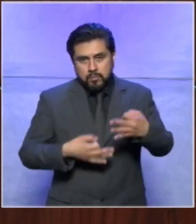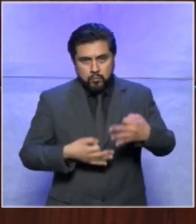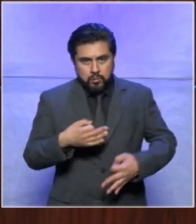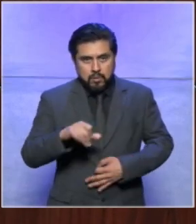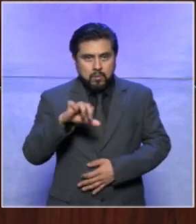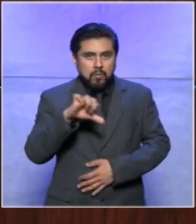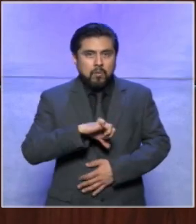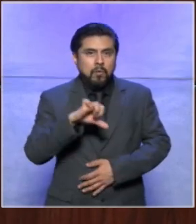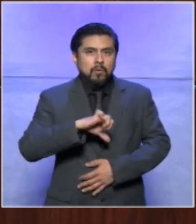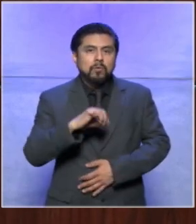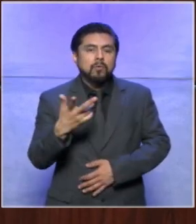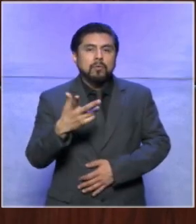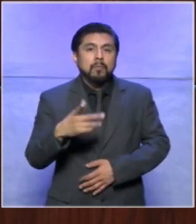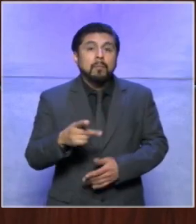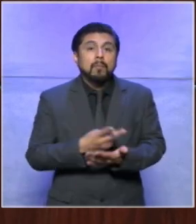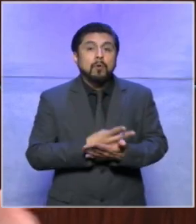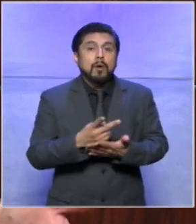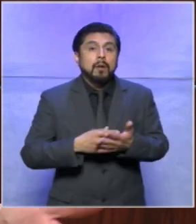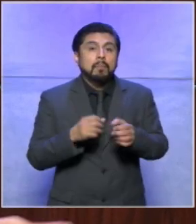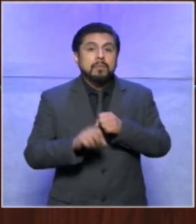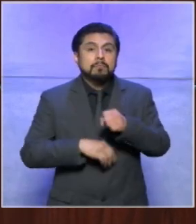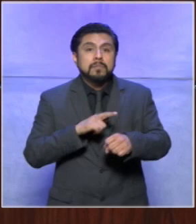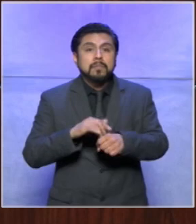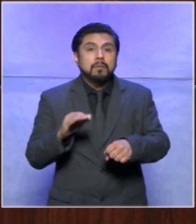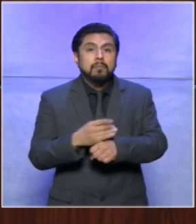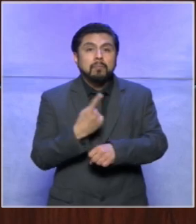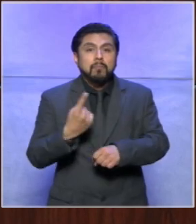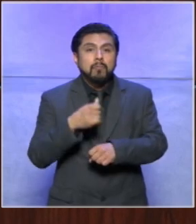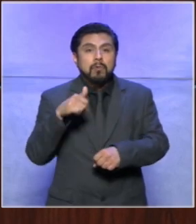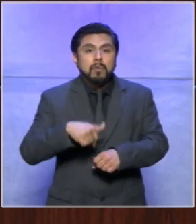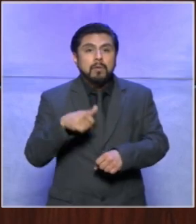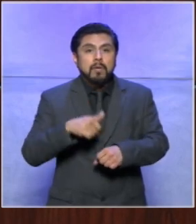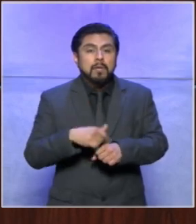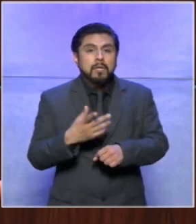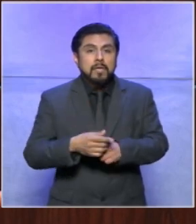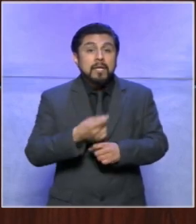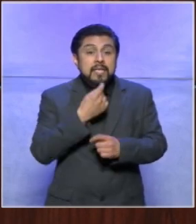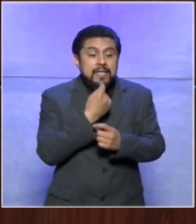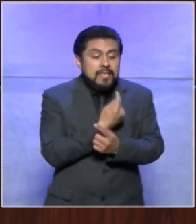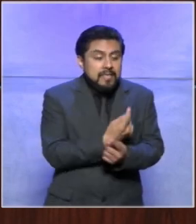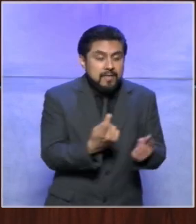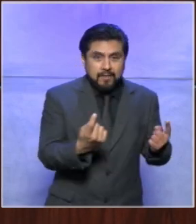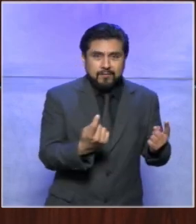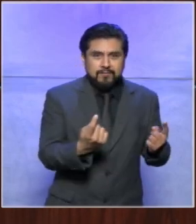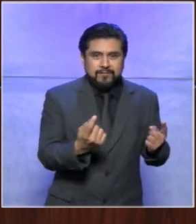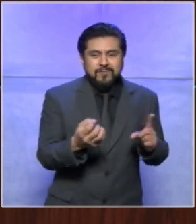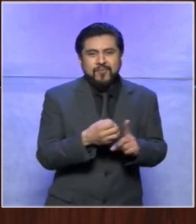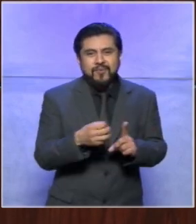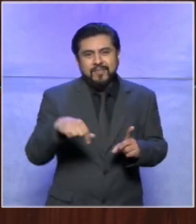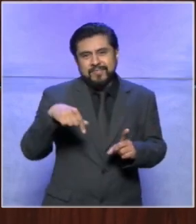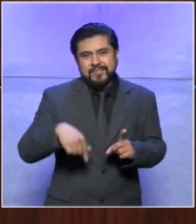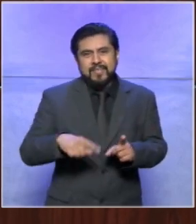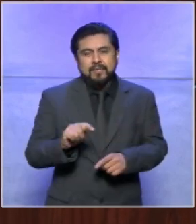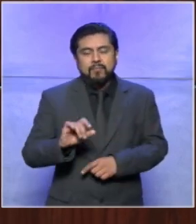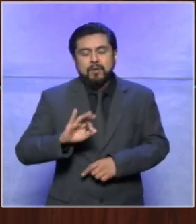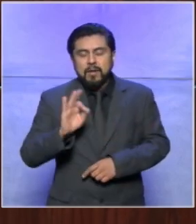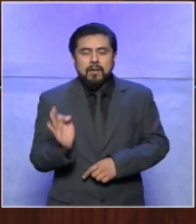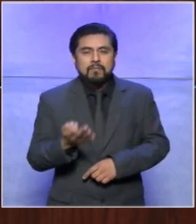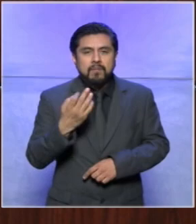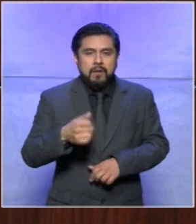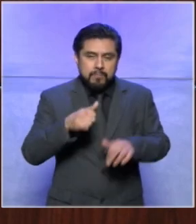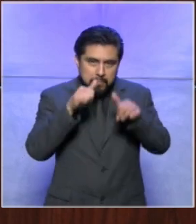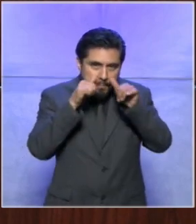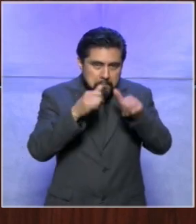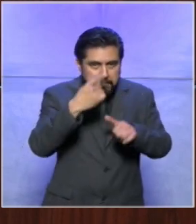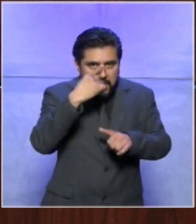federación hoy un programa especial porque se trata del tribunal electoral infantil que organiza este máximo órgano jurisdiccional